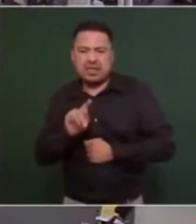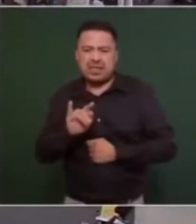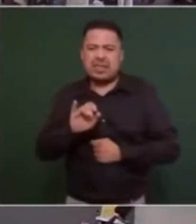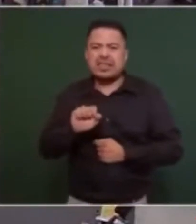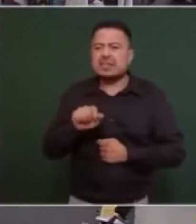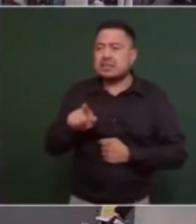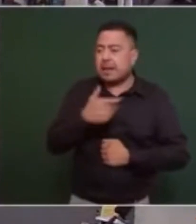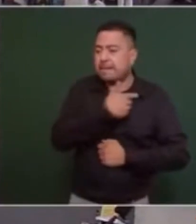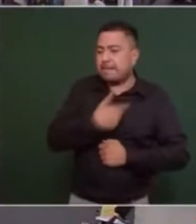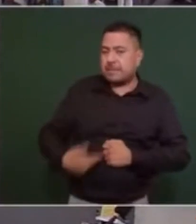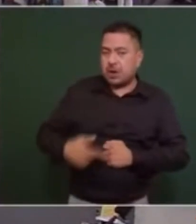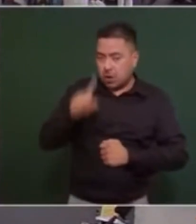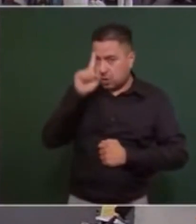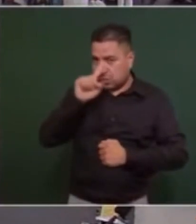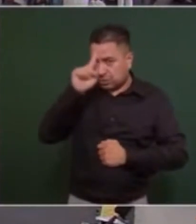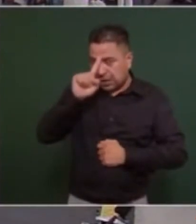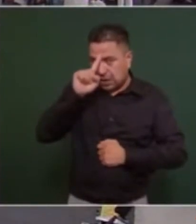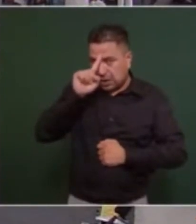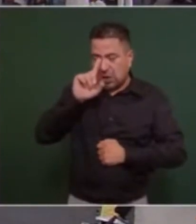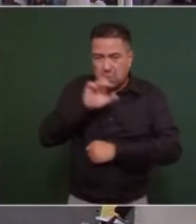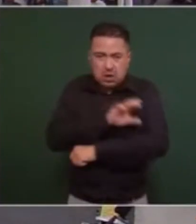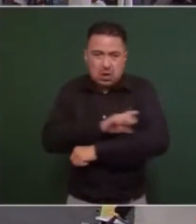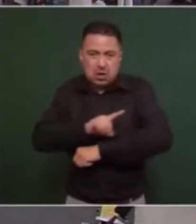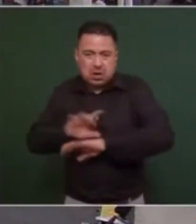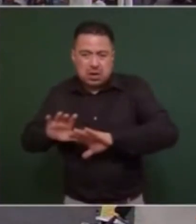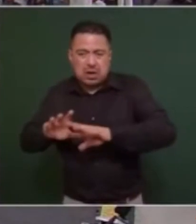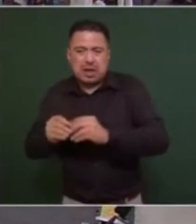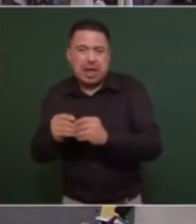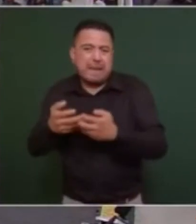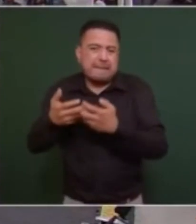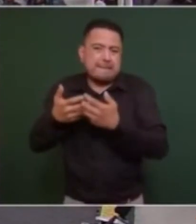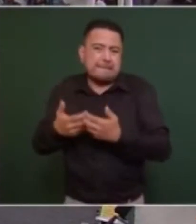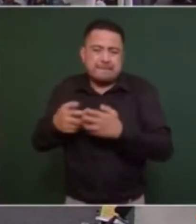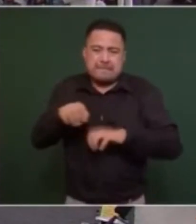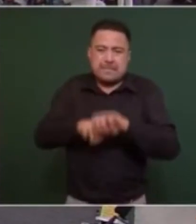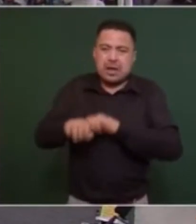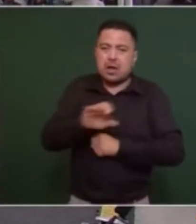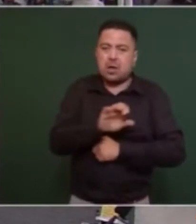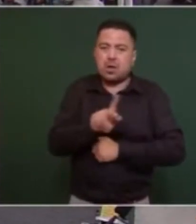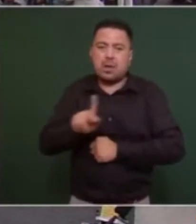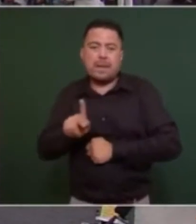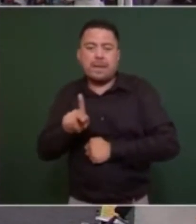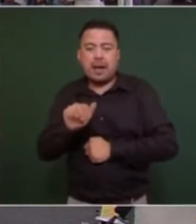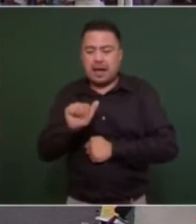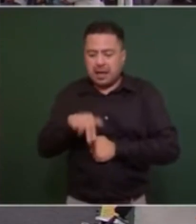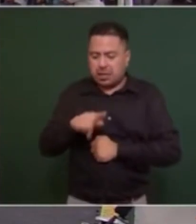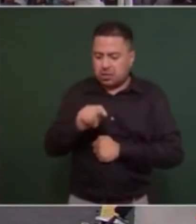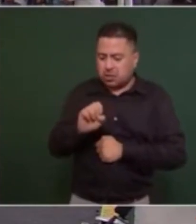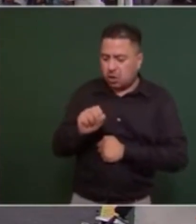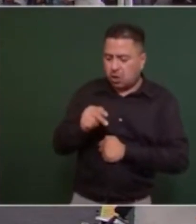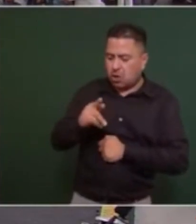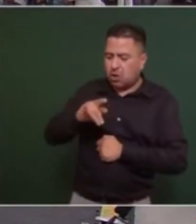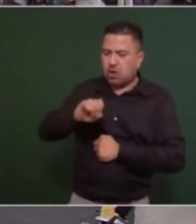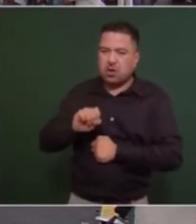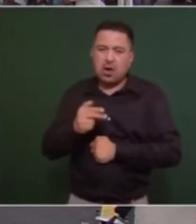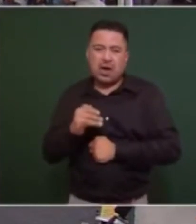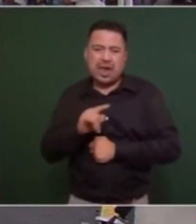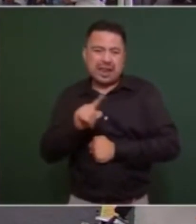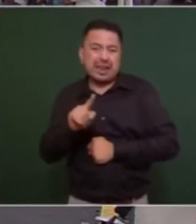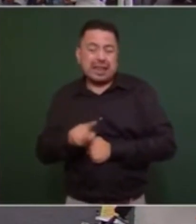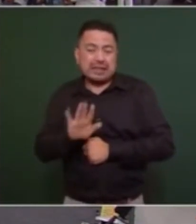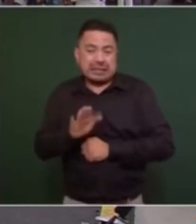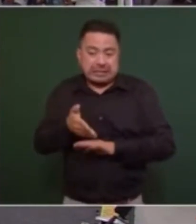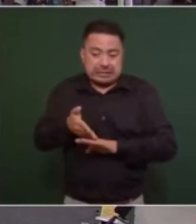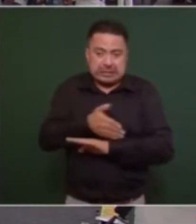del Consejo Coordinador Empresarial, también el contador Juan Antonio Hernández. Y antes de pasarles